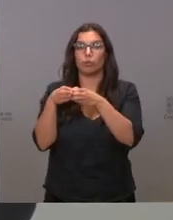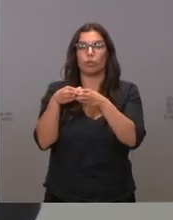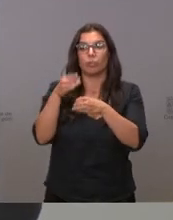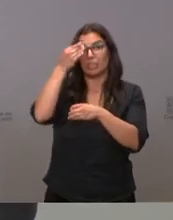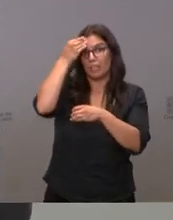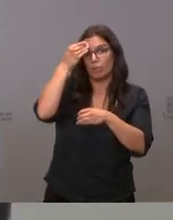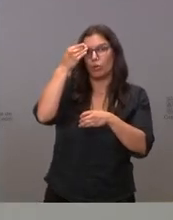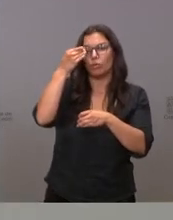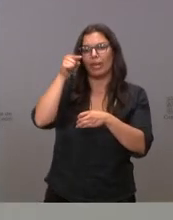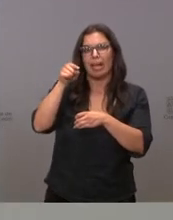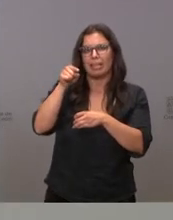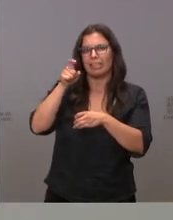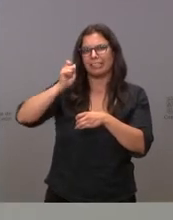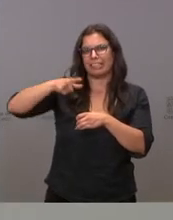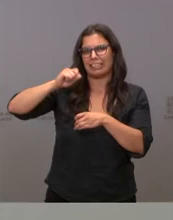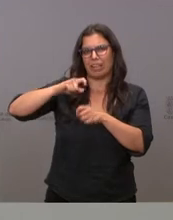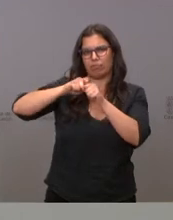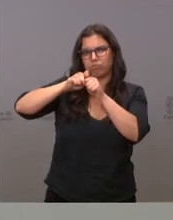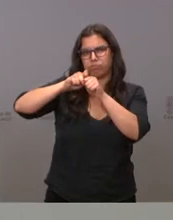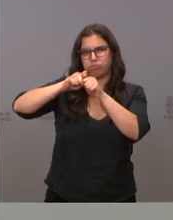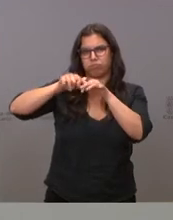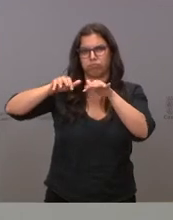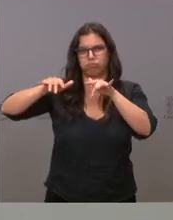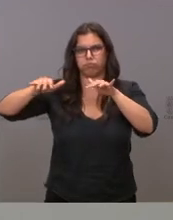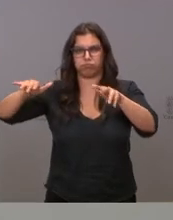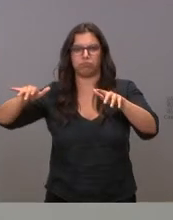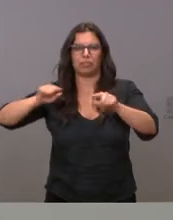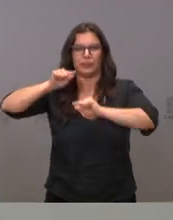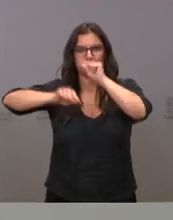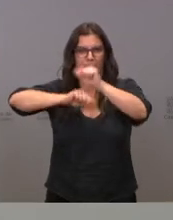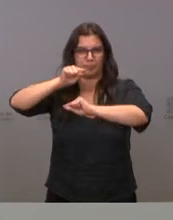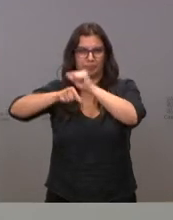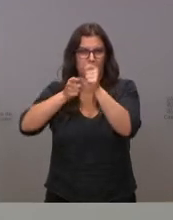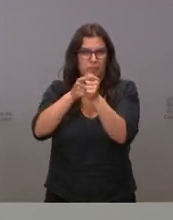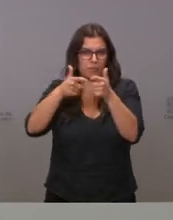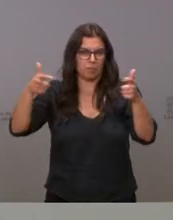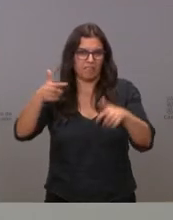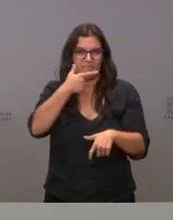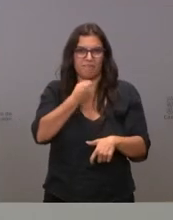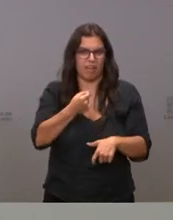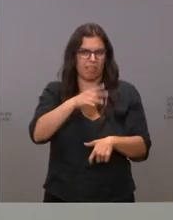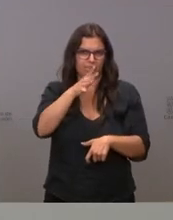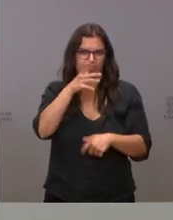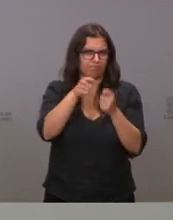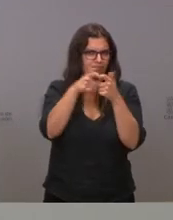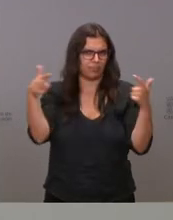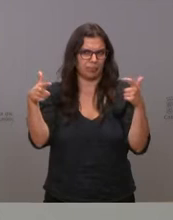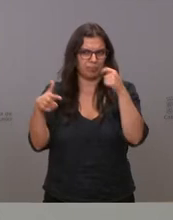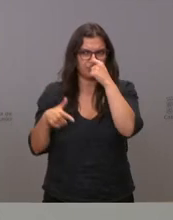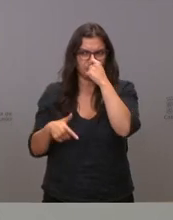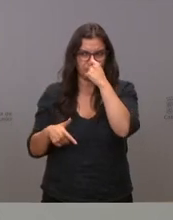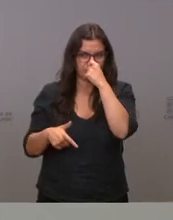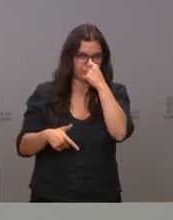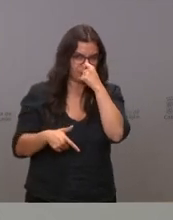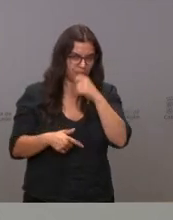concentra la infección el aumento espectacular de la incidencia el aumento